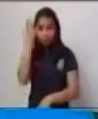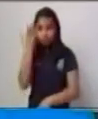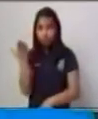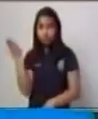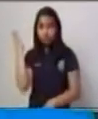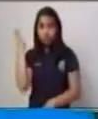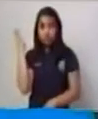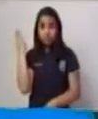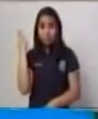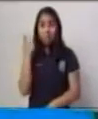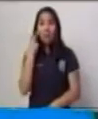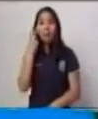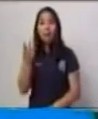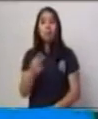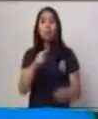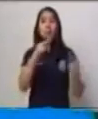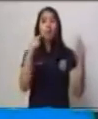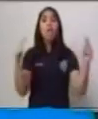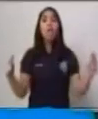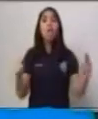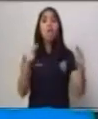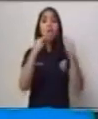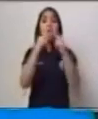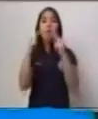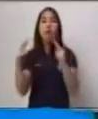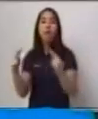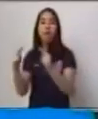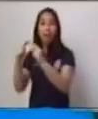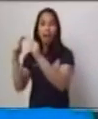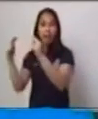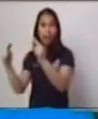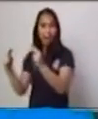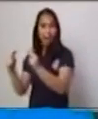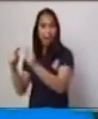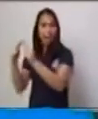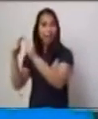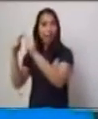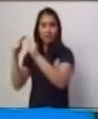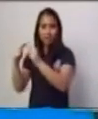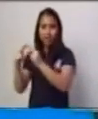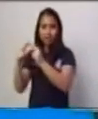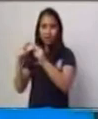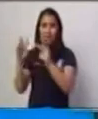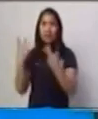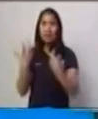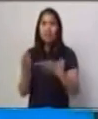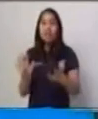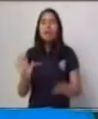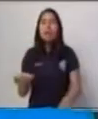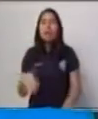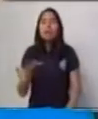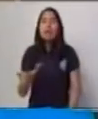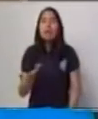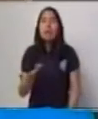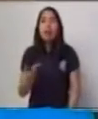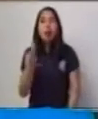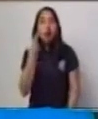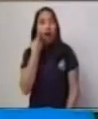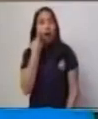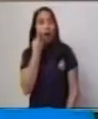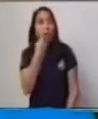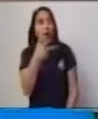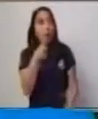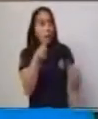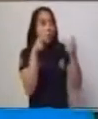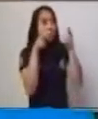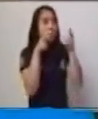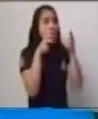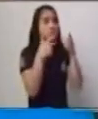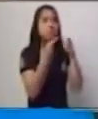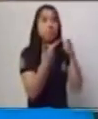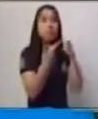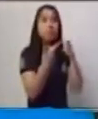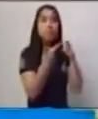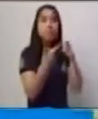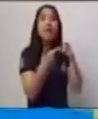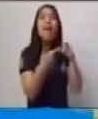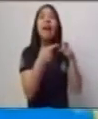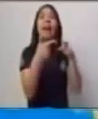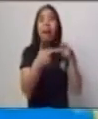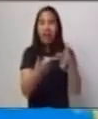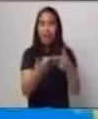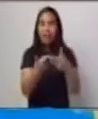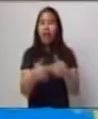manera eran lo que atraía nuestra vista. Las tonalidades, manejar adecuadamente el contraste y la